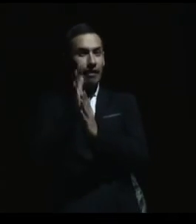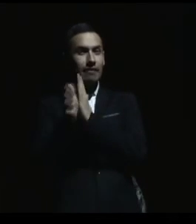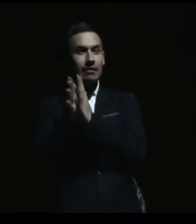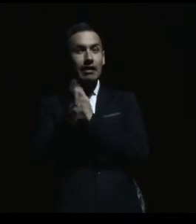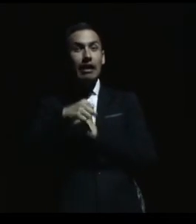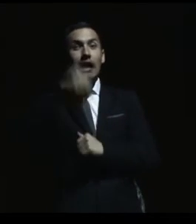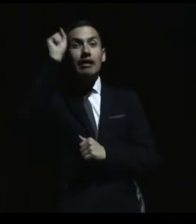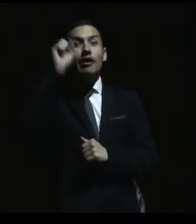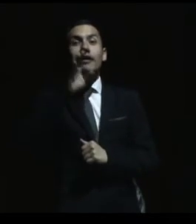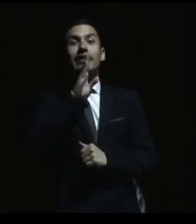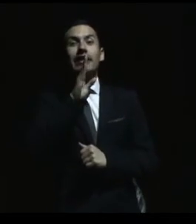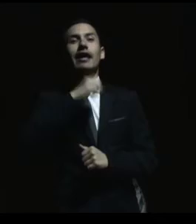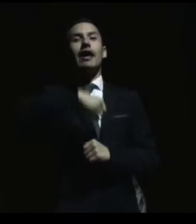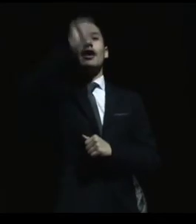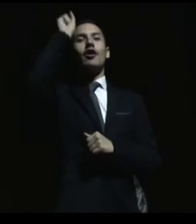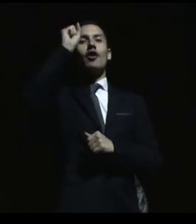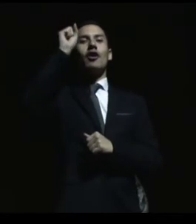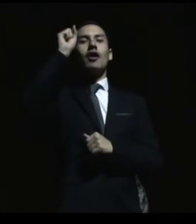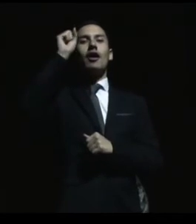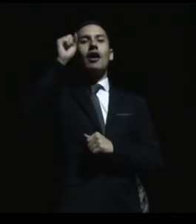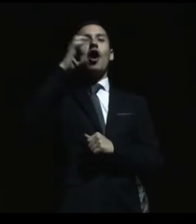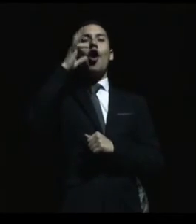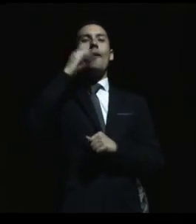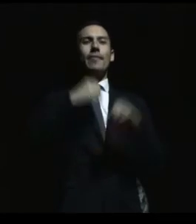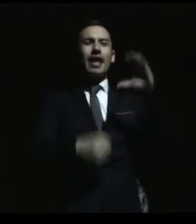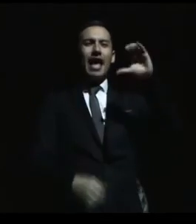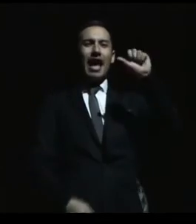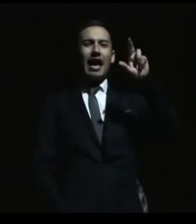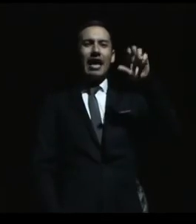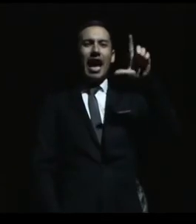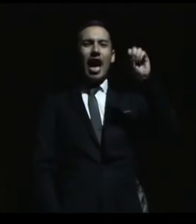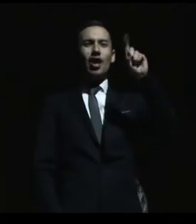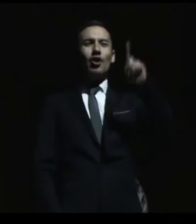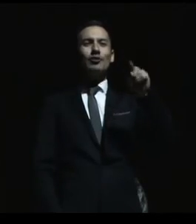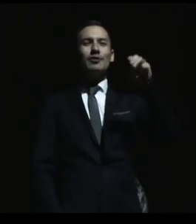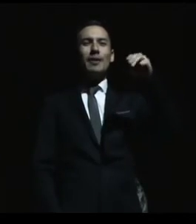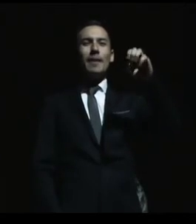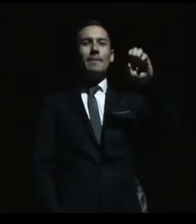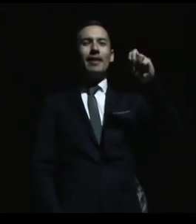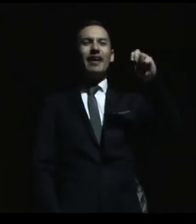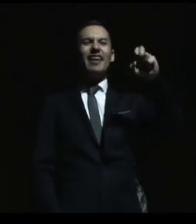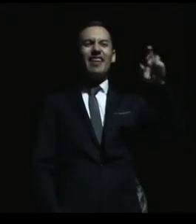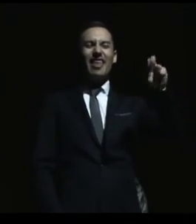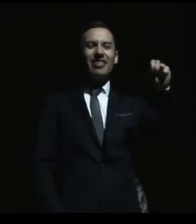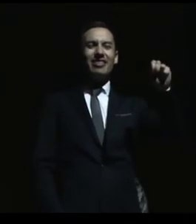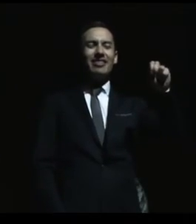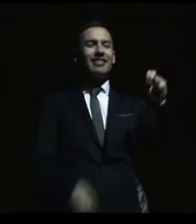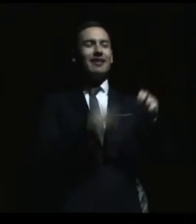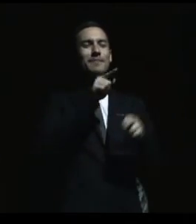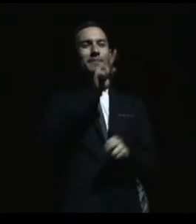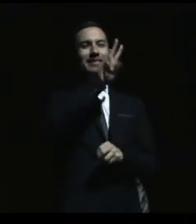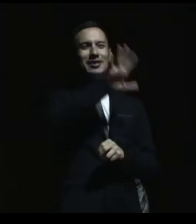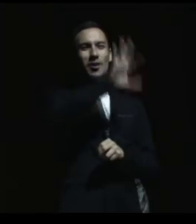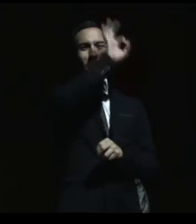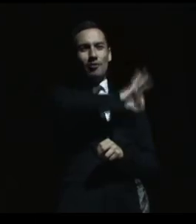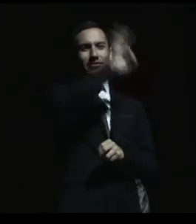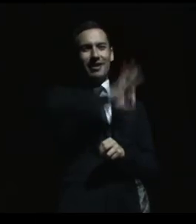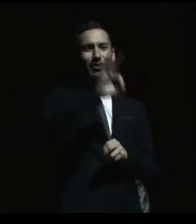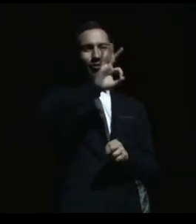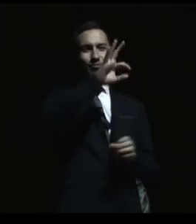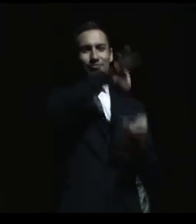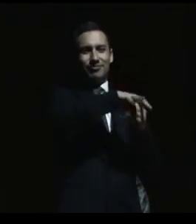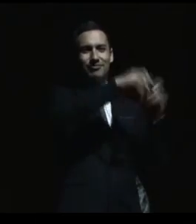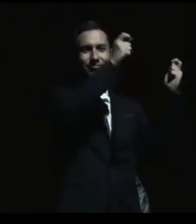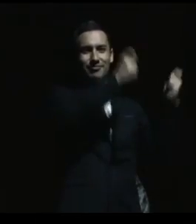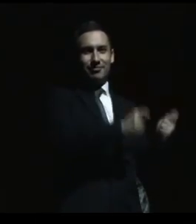ganador a Carlos Saúl Menem con el 25% del escrutinio